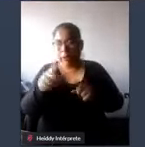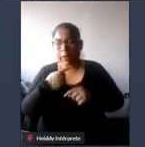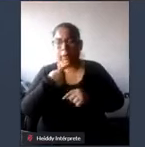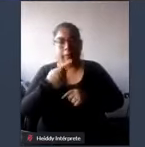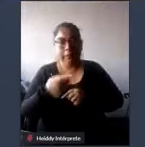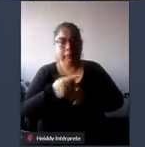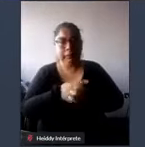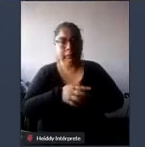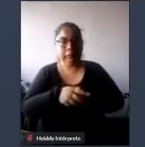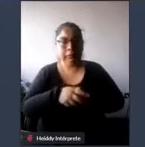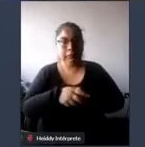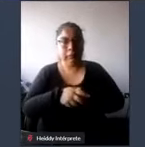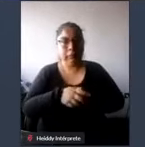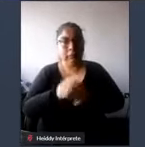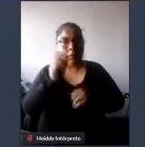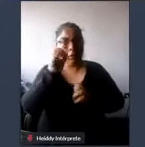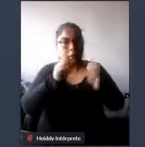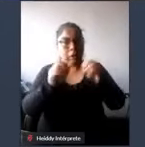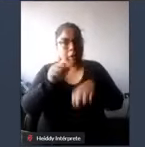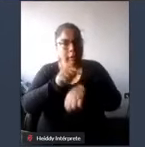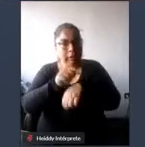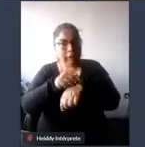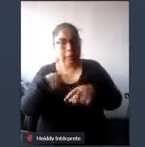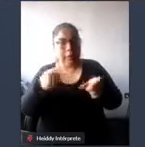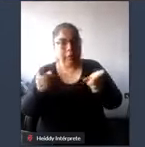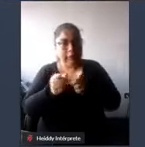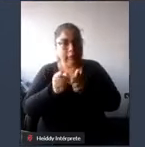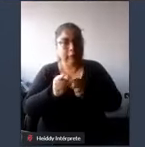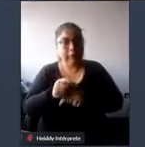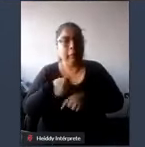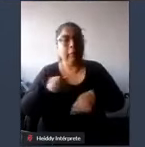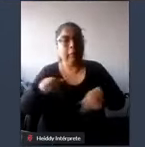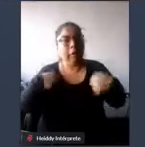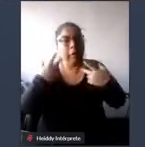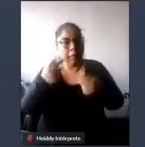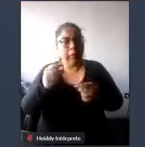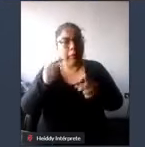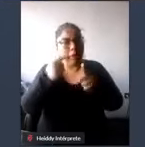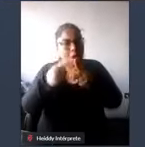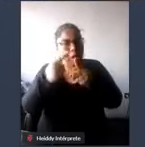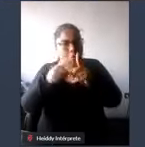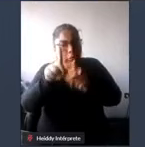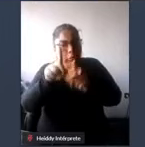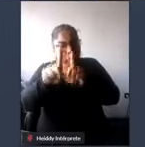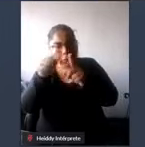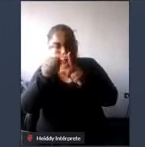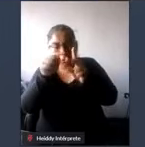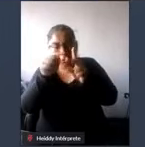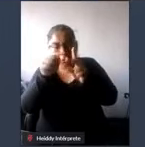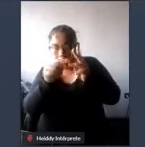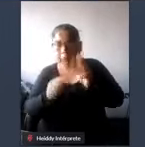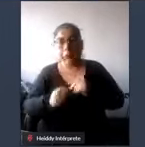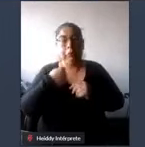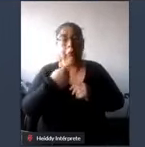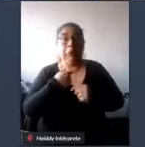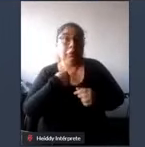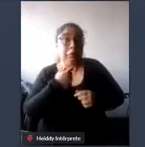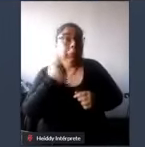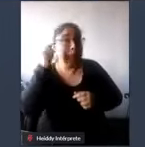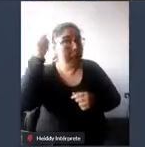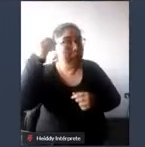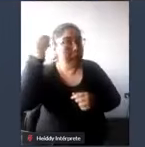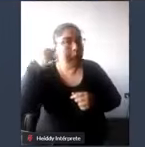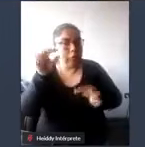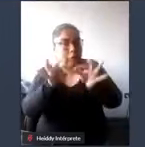ojalá el tiempo me alcance para poder tocar algunos puntos que considero son